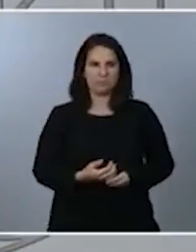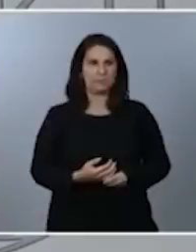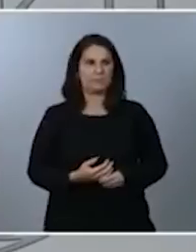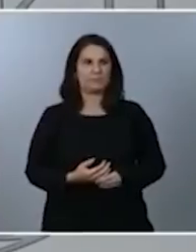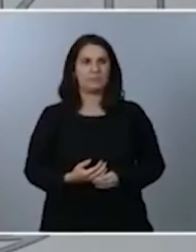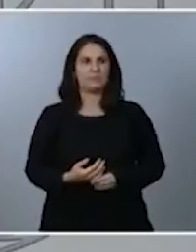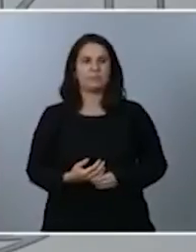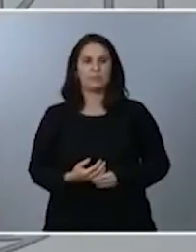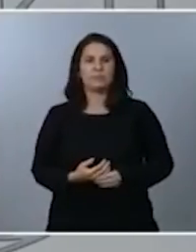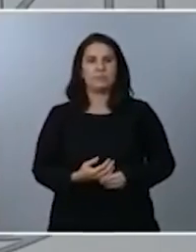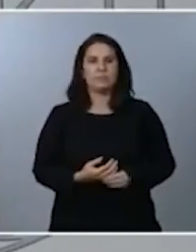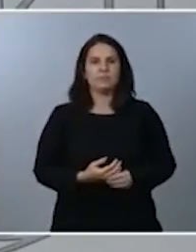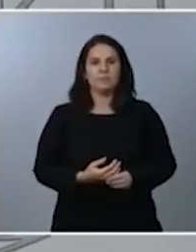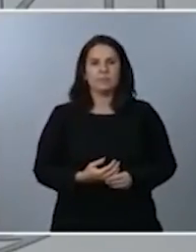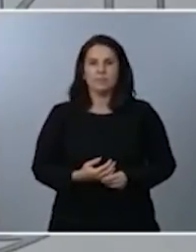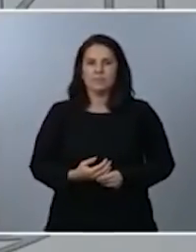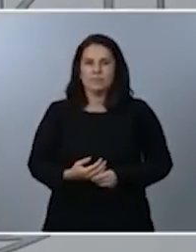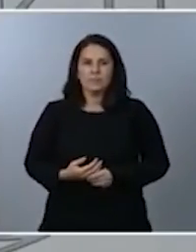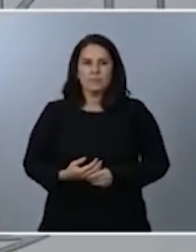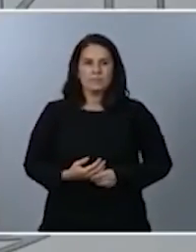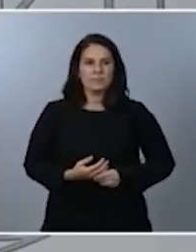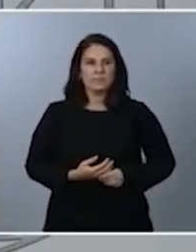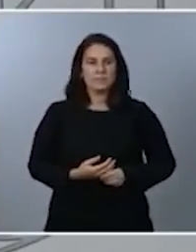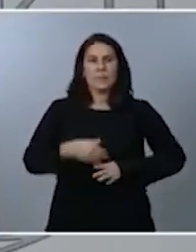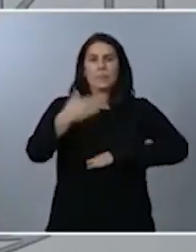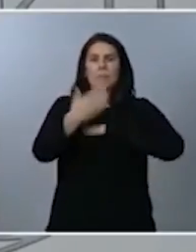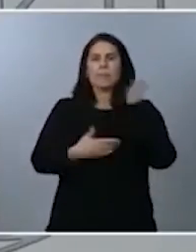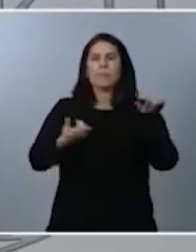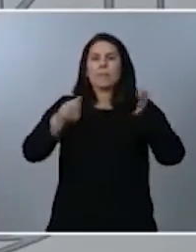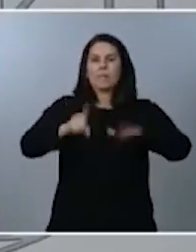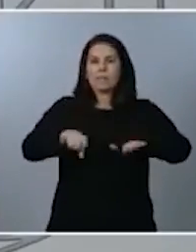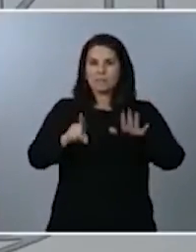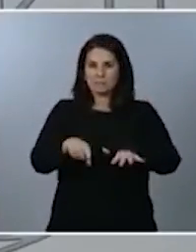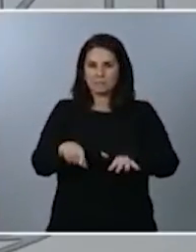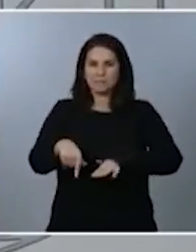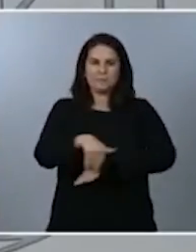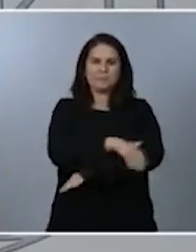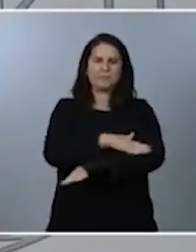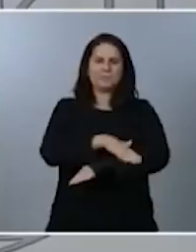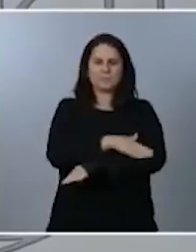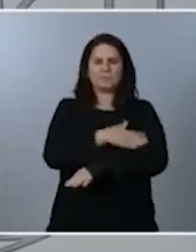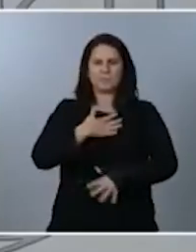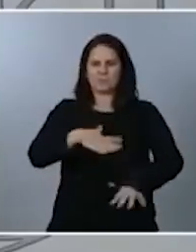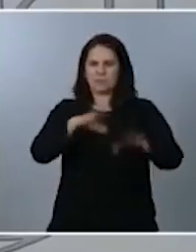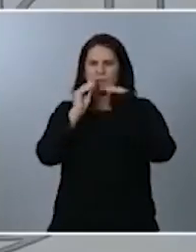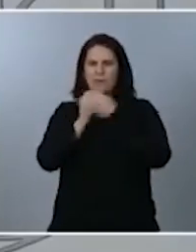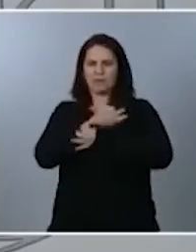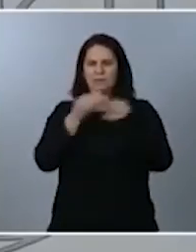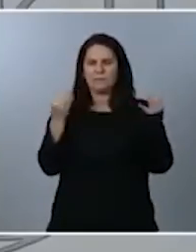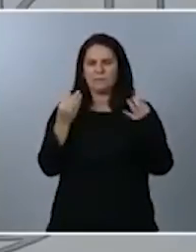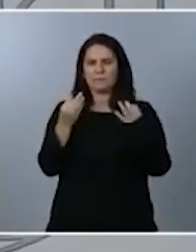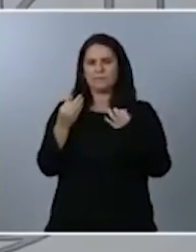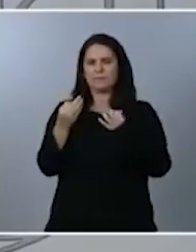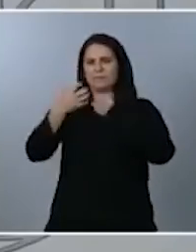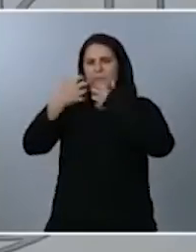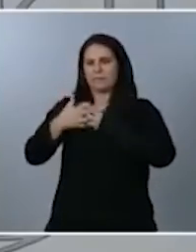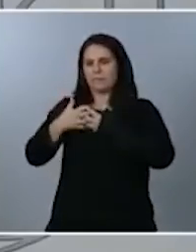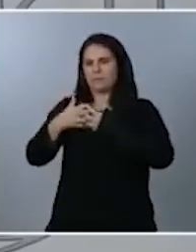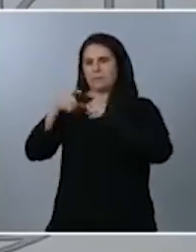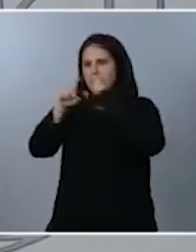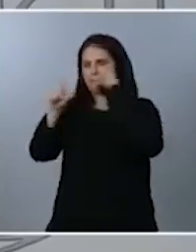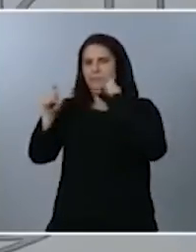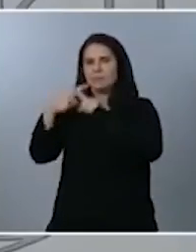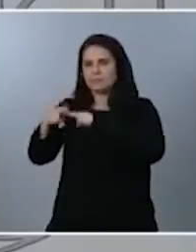plazo de los seis meses, este Gobierno entiende que tanto el tejido productivo como el conjunto de las autoridades sanitarias